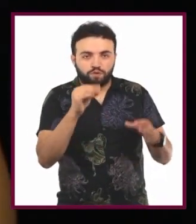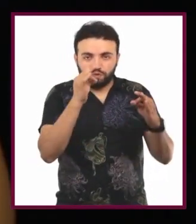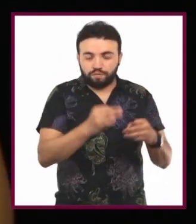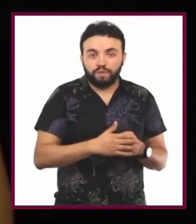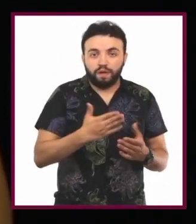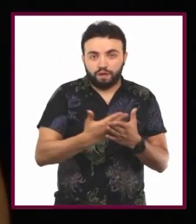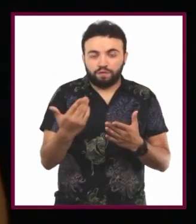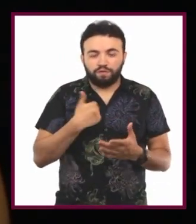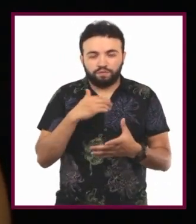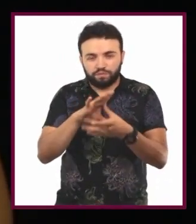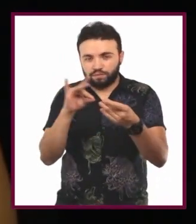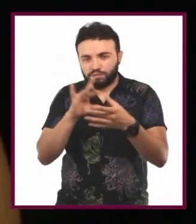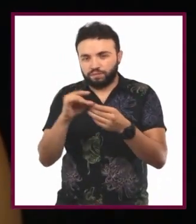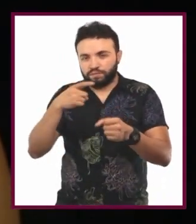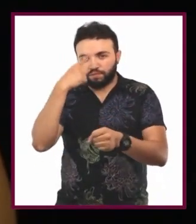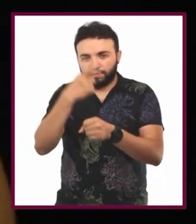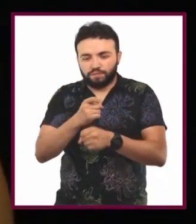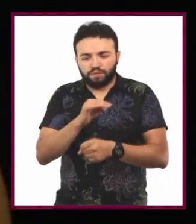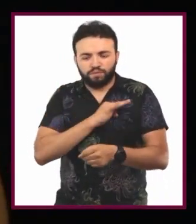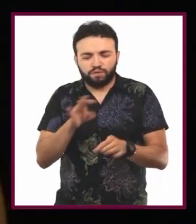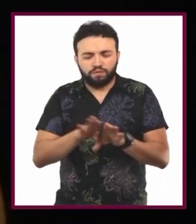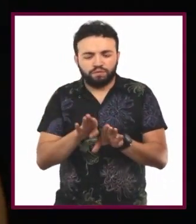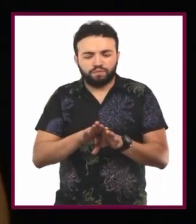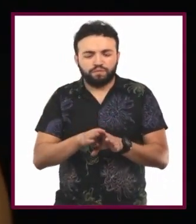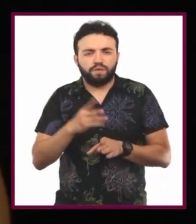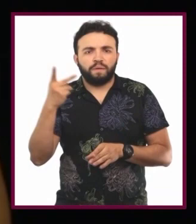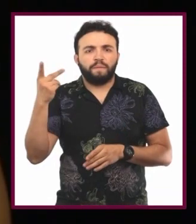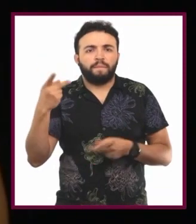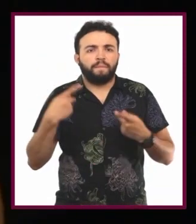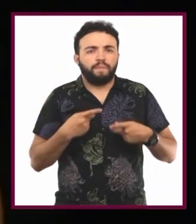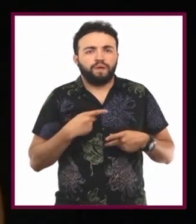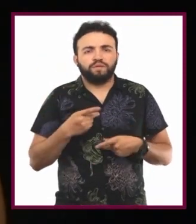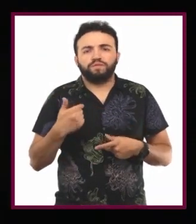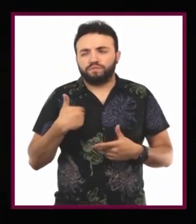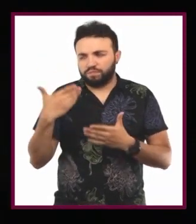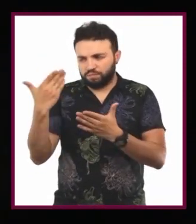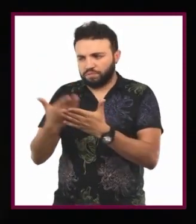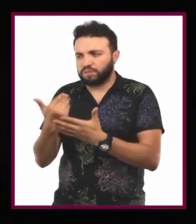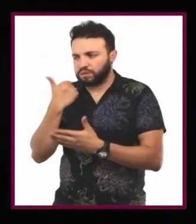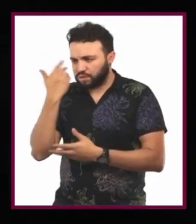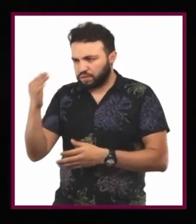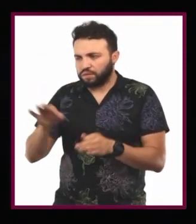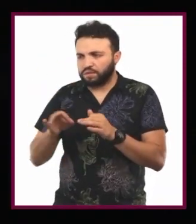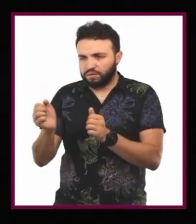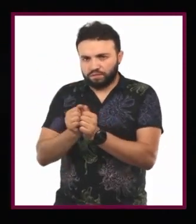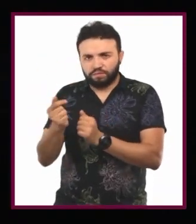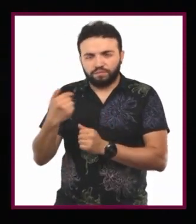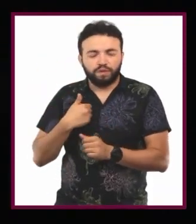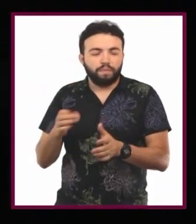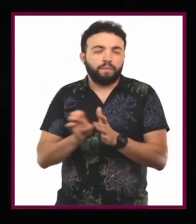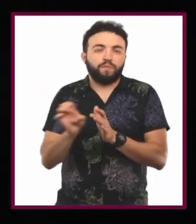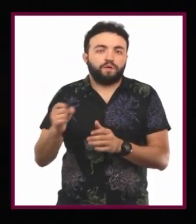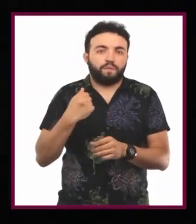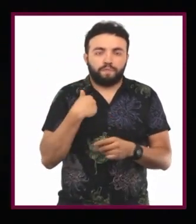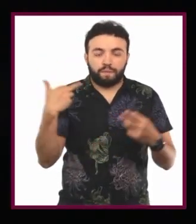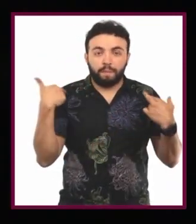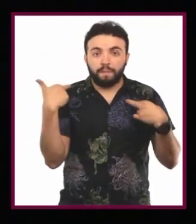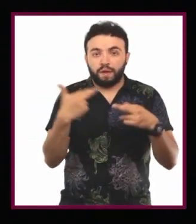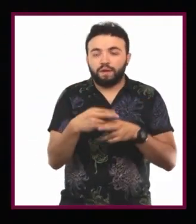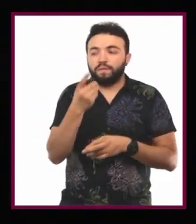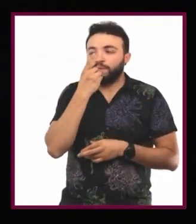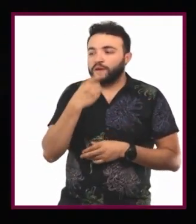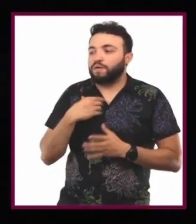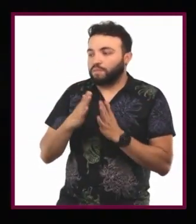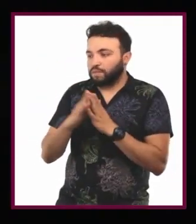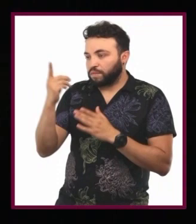Ahora les pondré algunos ejemplos. El primero puede ser cuando una persona le propone un trabajo a otra. Por ejemplo, mi profesor me pide hacer una tarea de